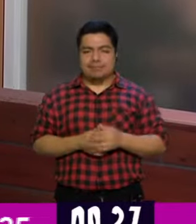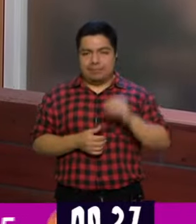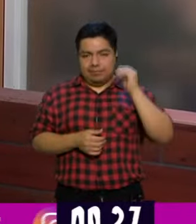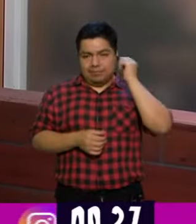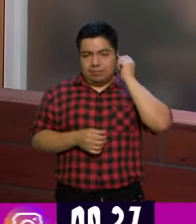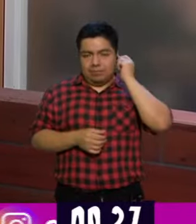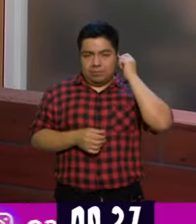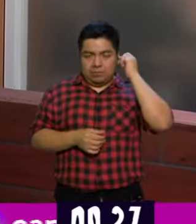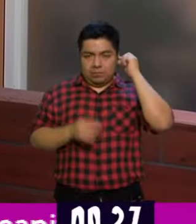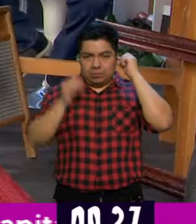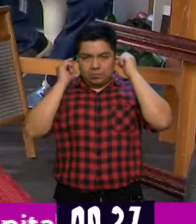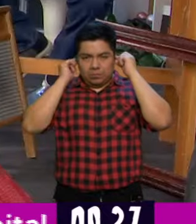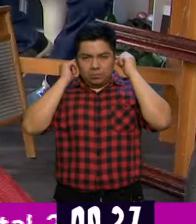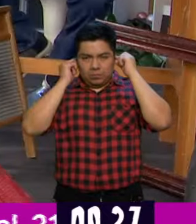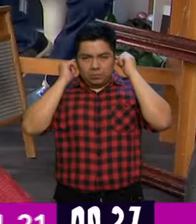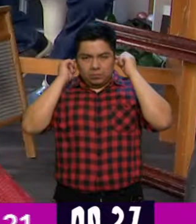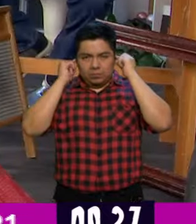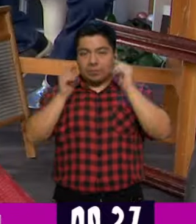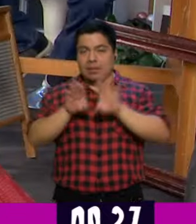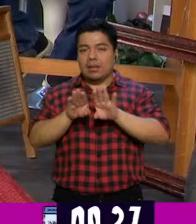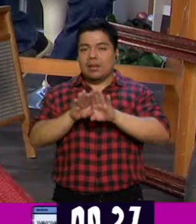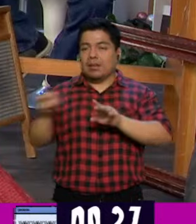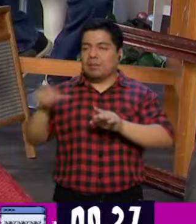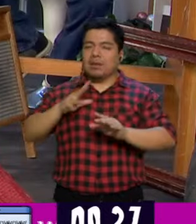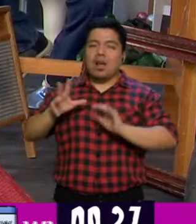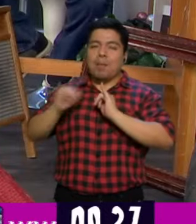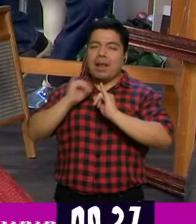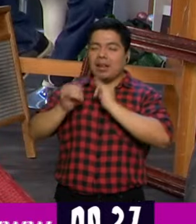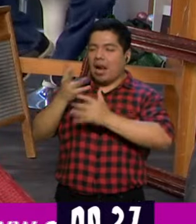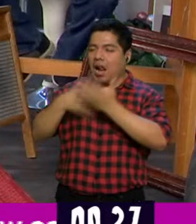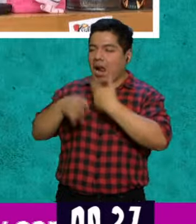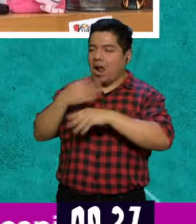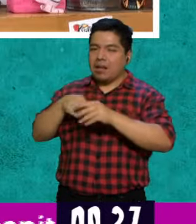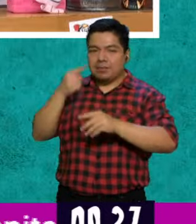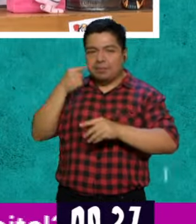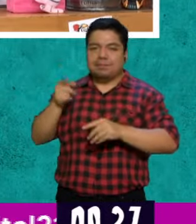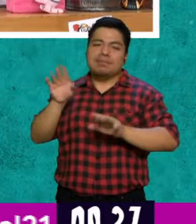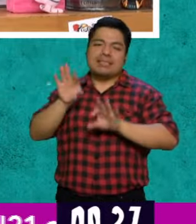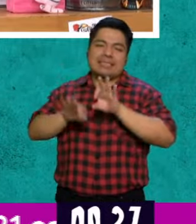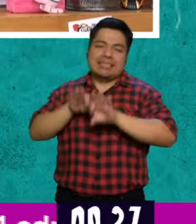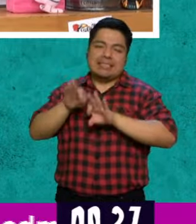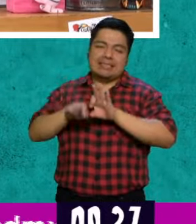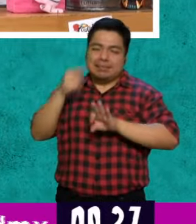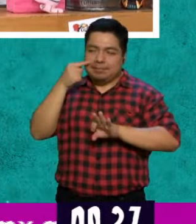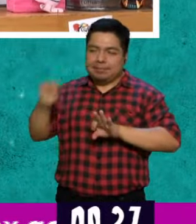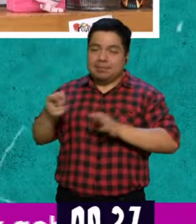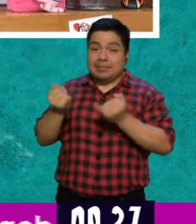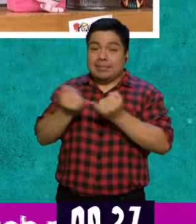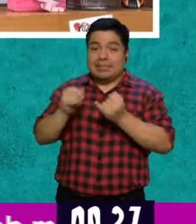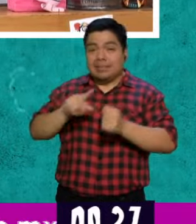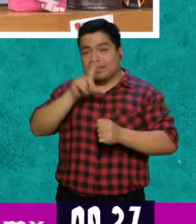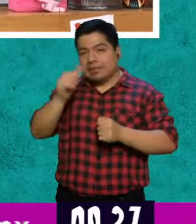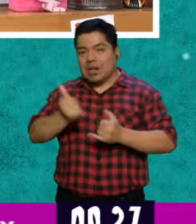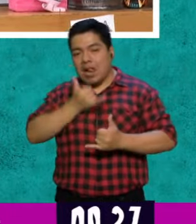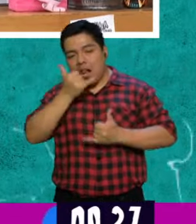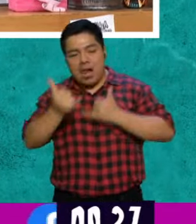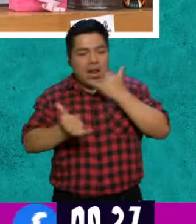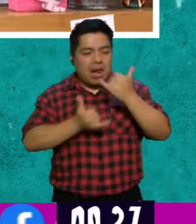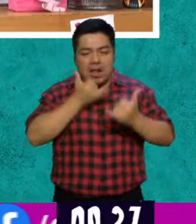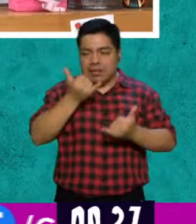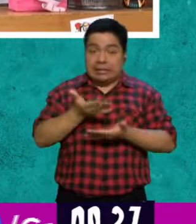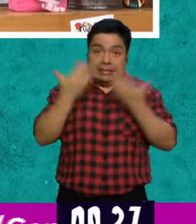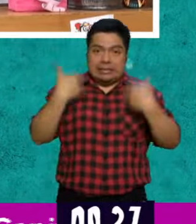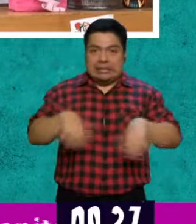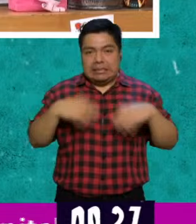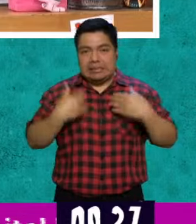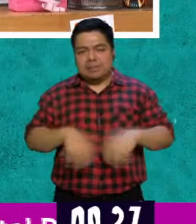ya iba a empezar como mi compañero de lengua de señas, nada más que no me lo sé y no quiero parecer mal. No, y luego se equivoca uno de dedo, imagínate.